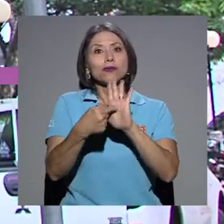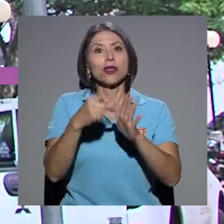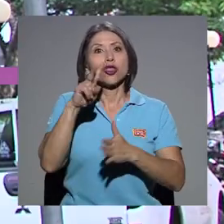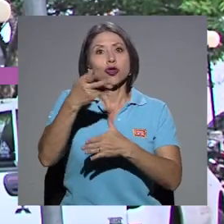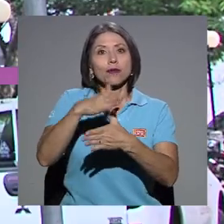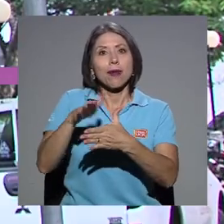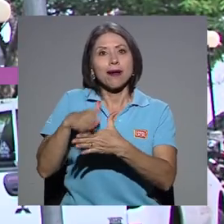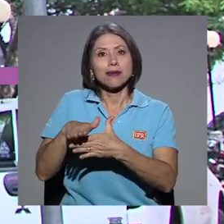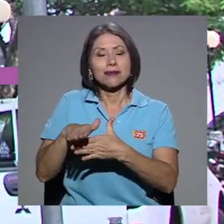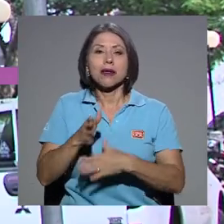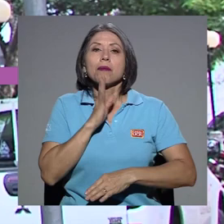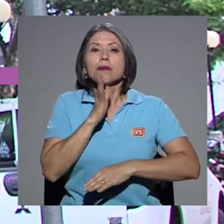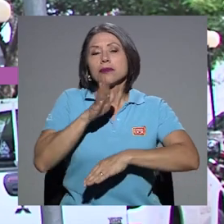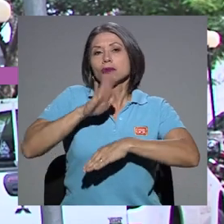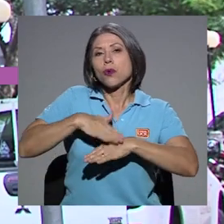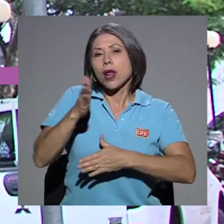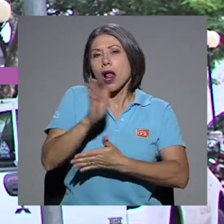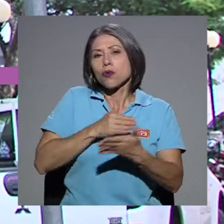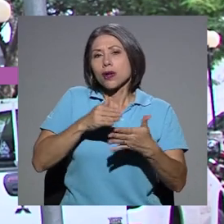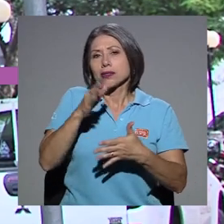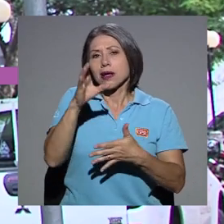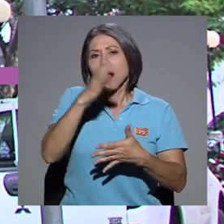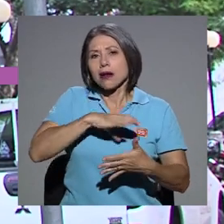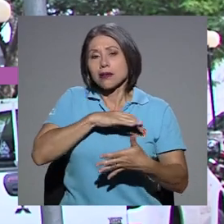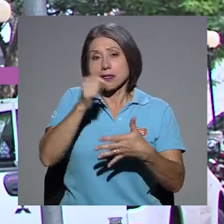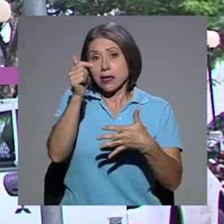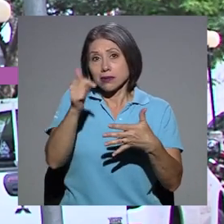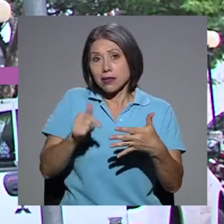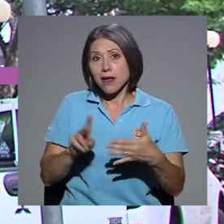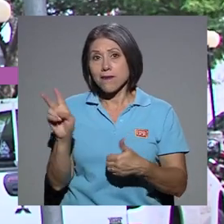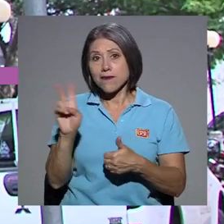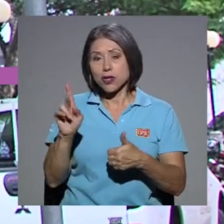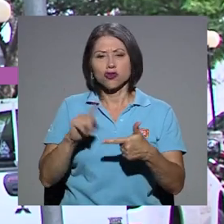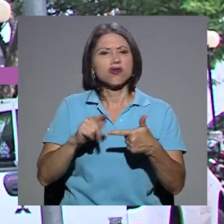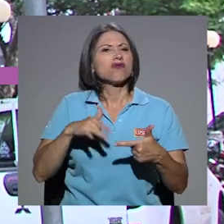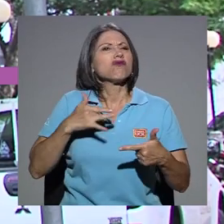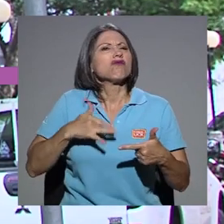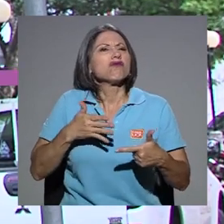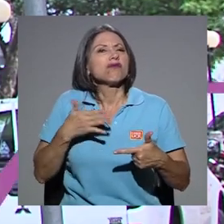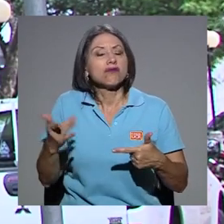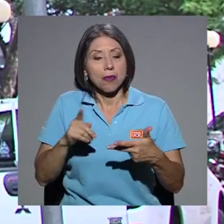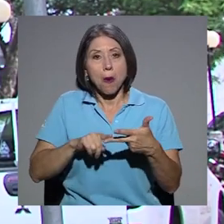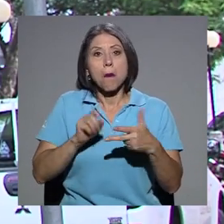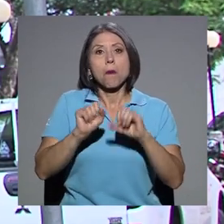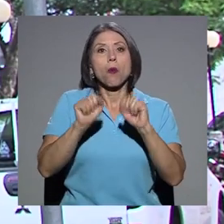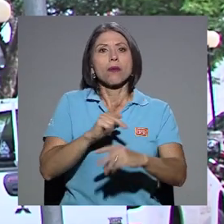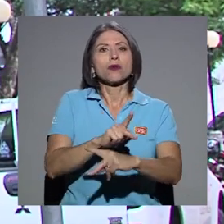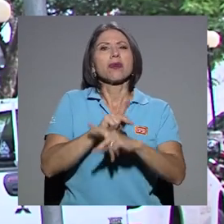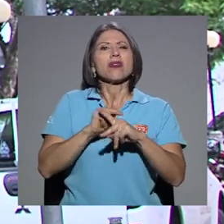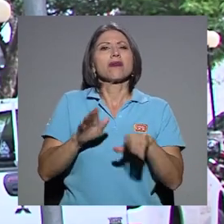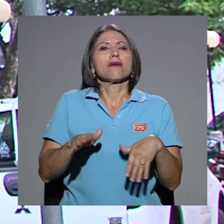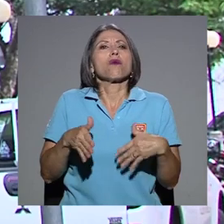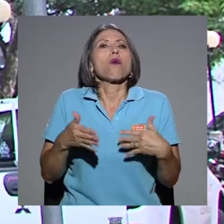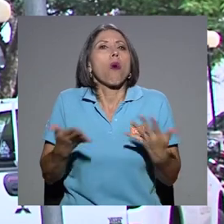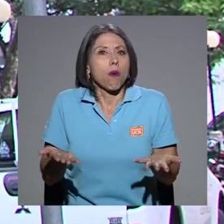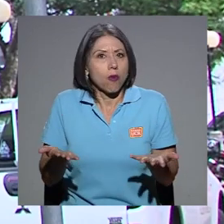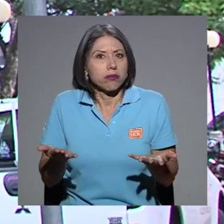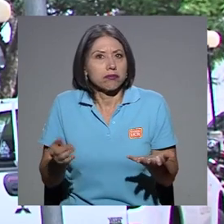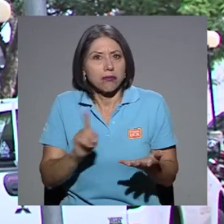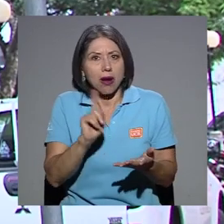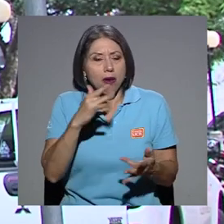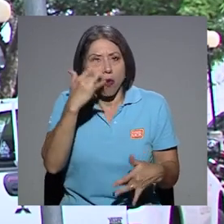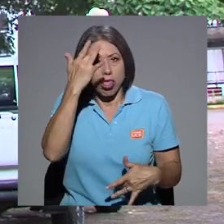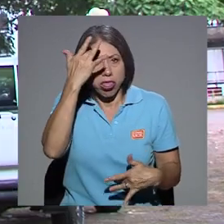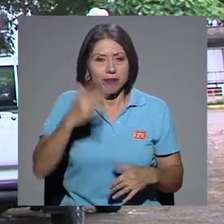partes. Vamos a hablar acerca de algunas características del virus, de los síntomas y de cómo podemos también prevenir a que este virus nos